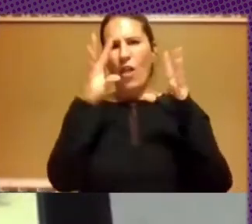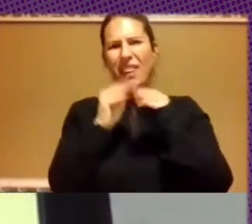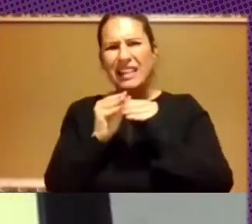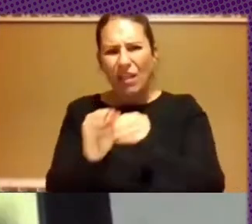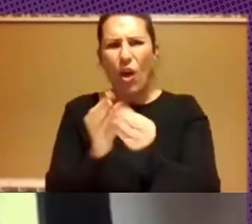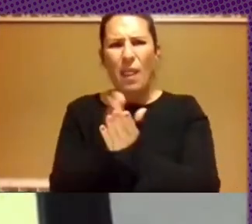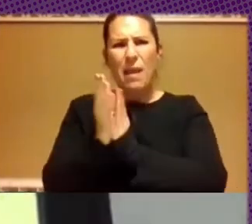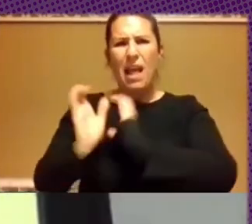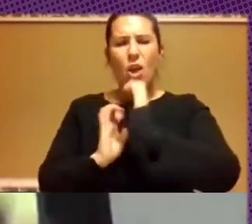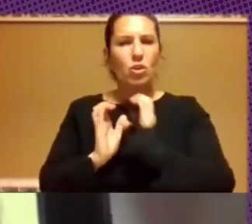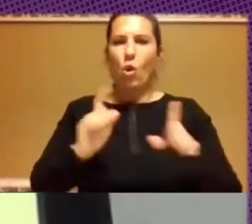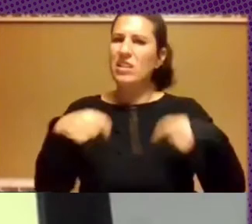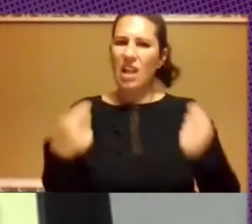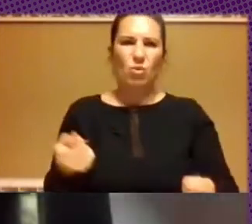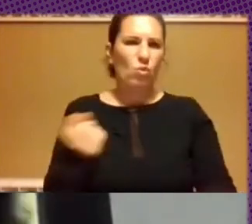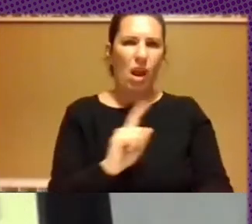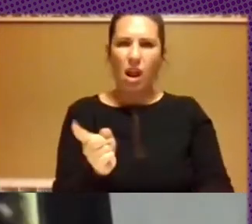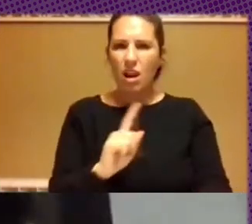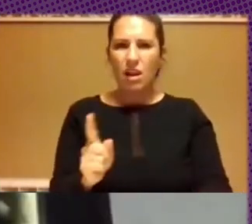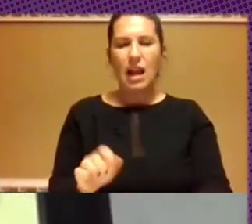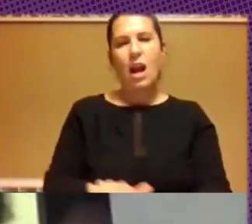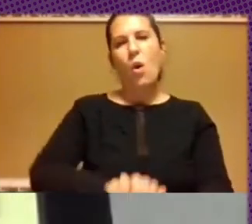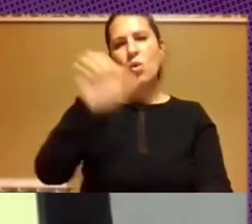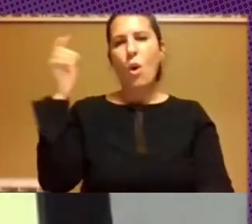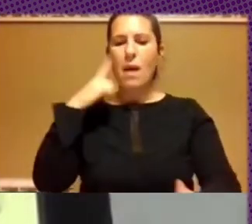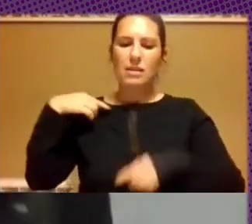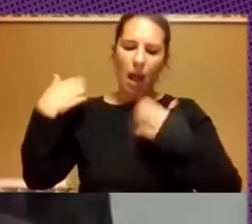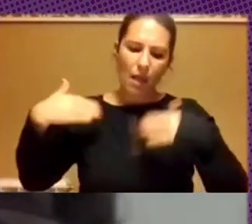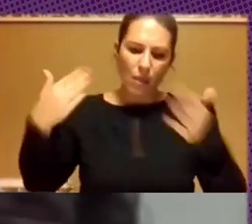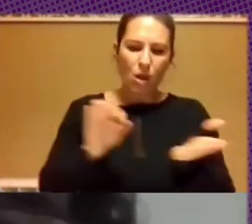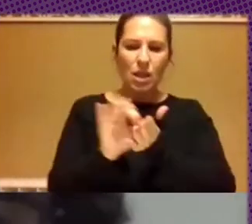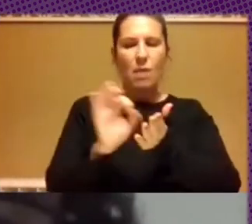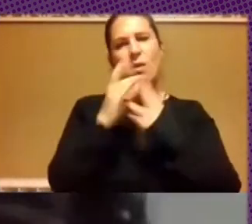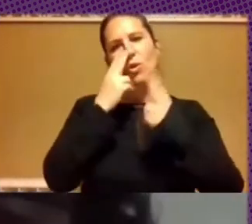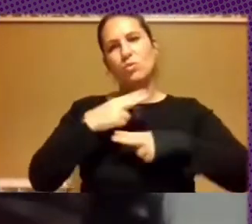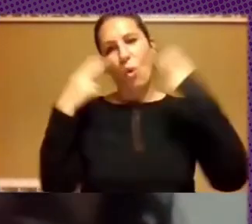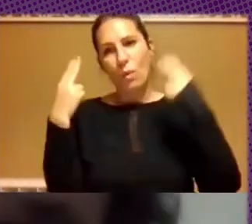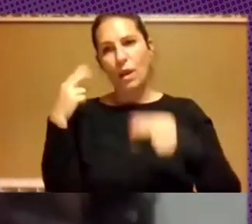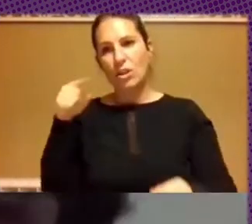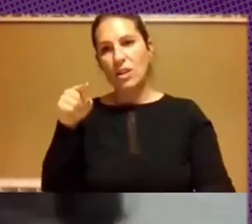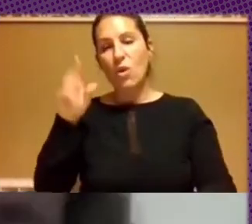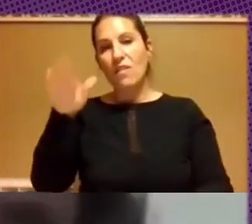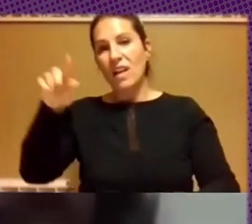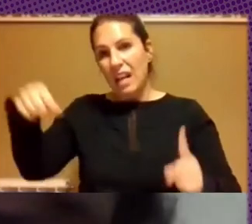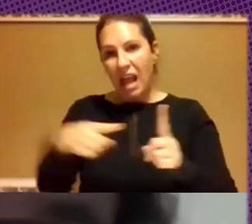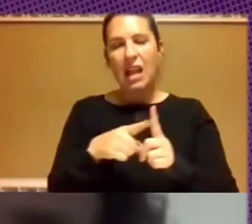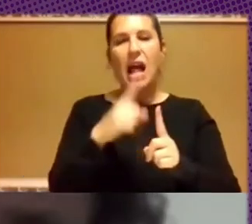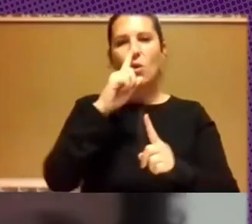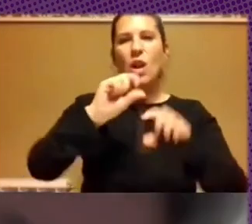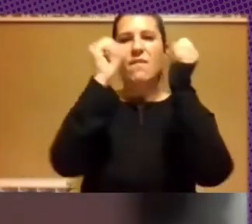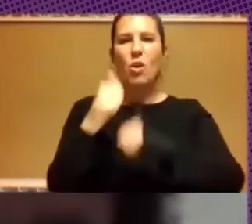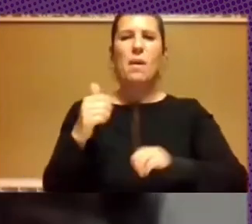medios. En Europa, la tradición de los servicios públicos da lugar a una forma de explicar,